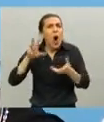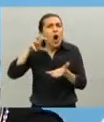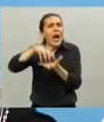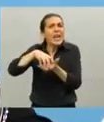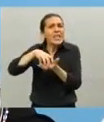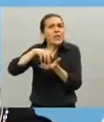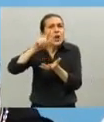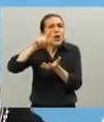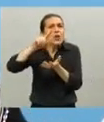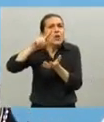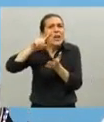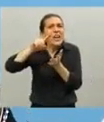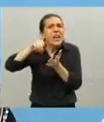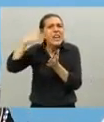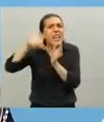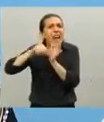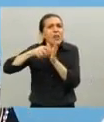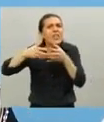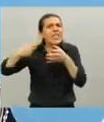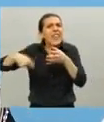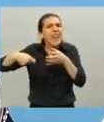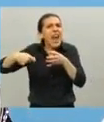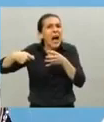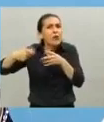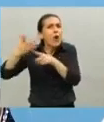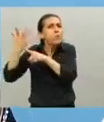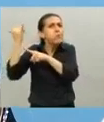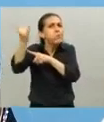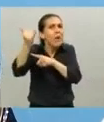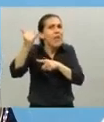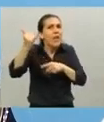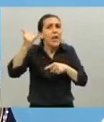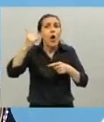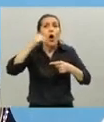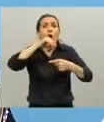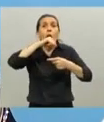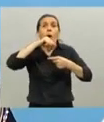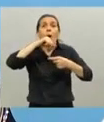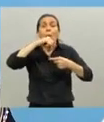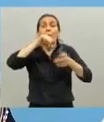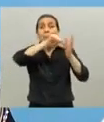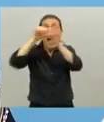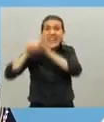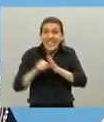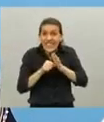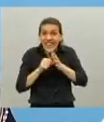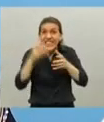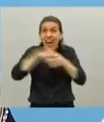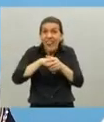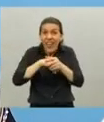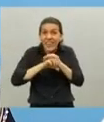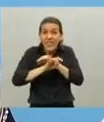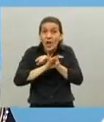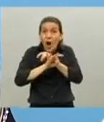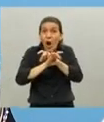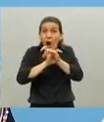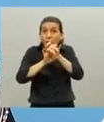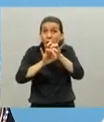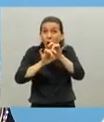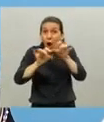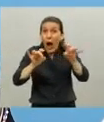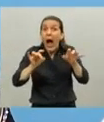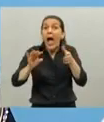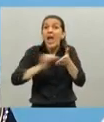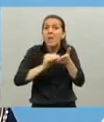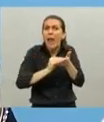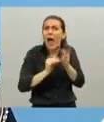internacional sindical que daba cuenta de que la Argentina era uno de los cinco países que en la pandemia más había preservado el